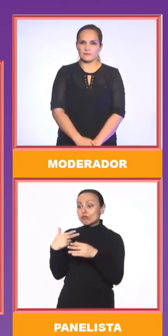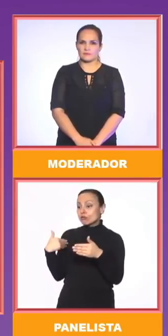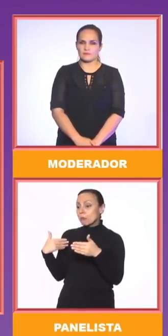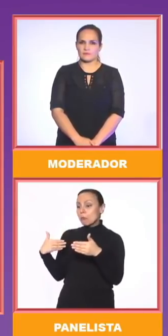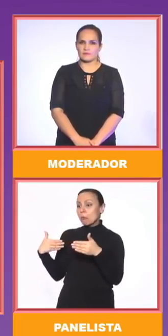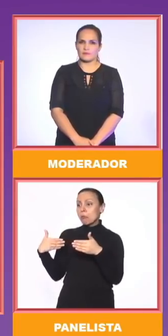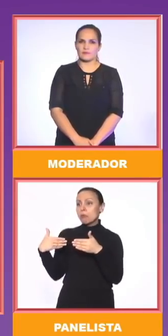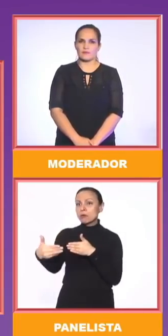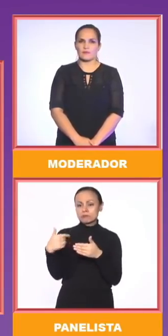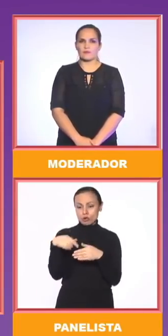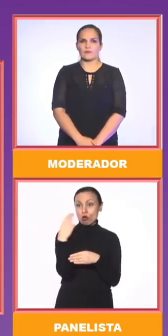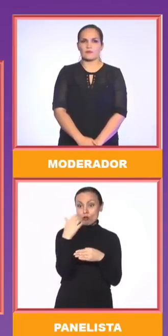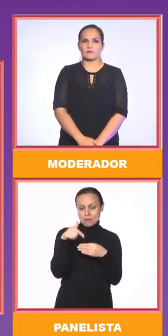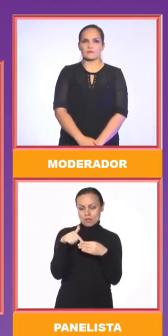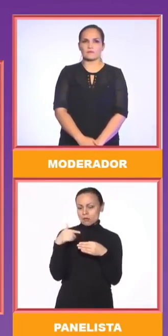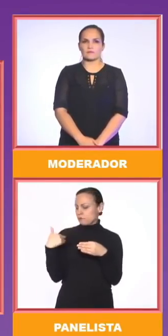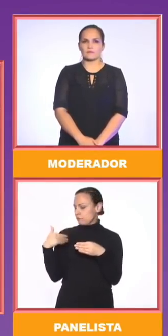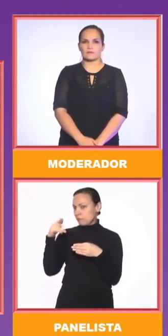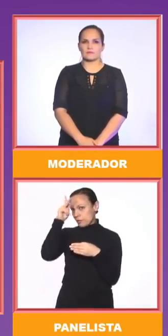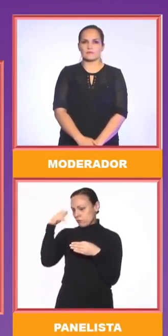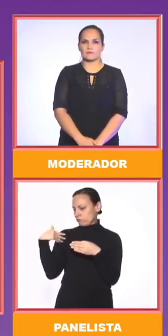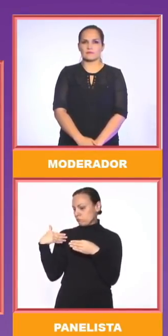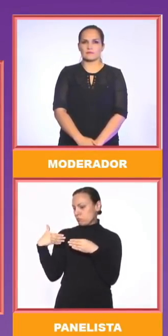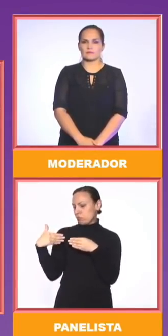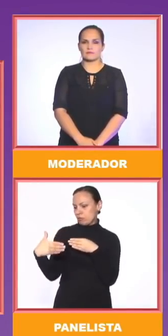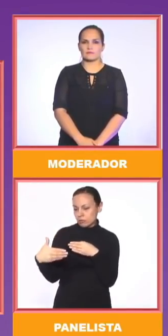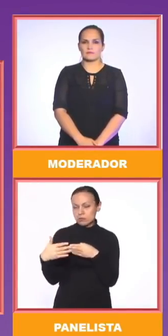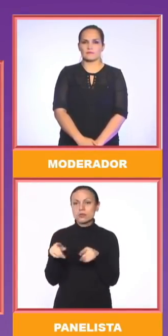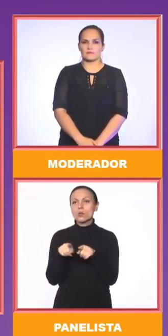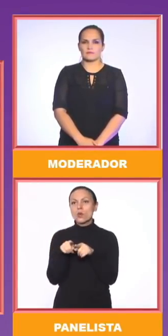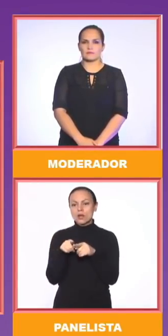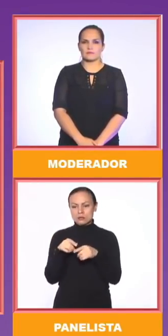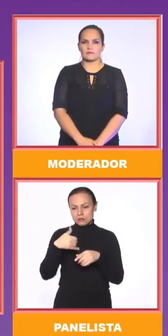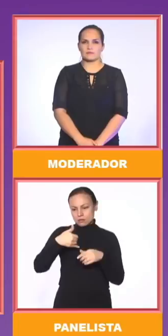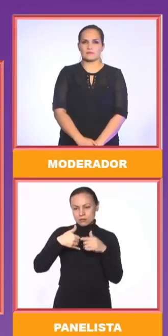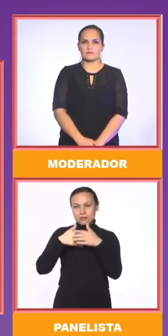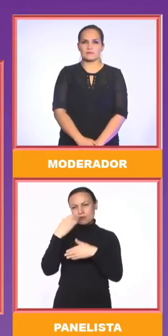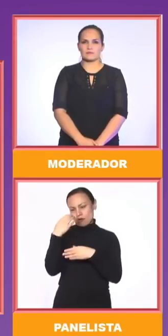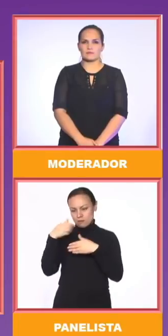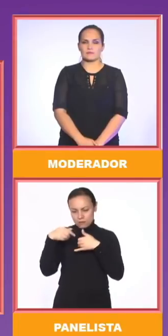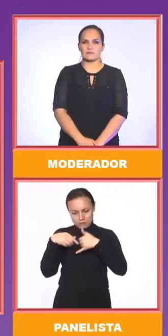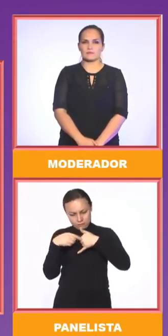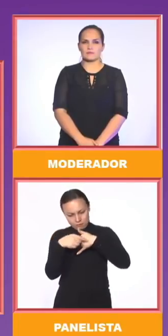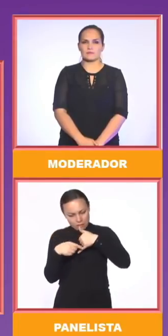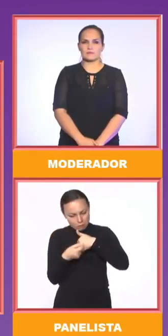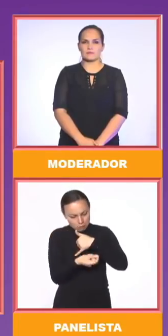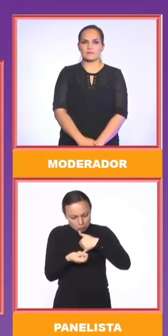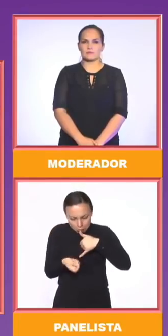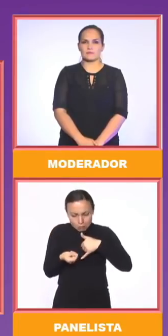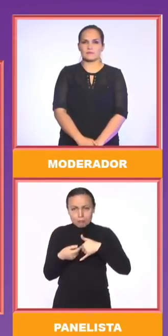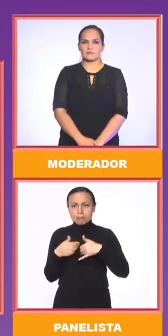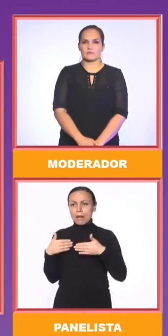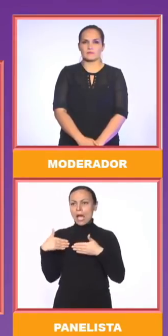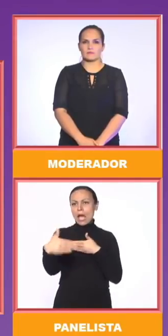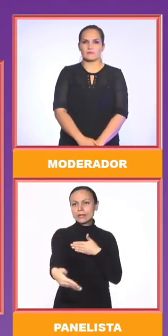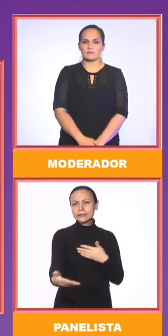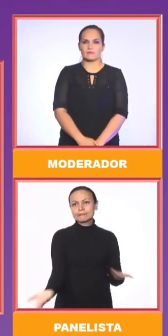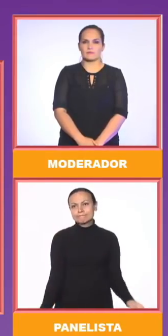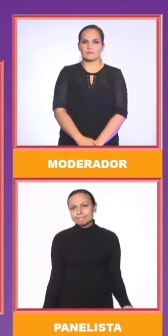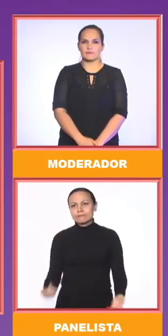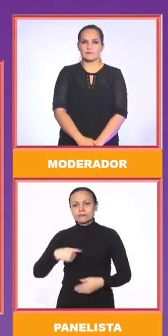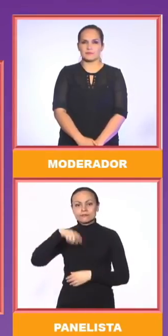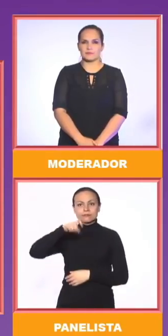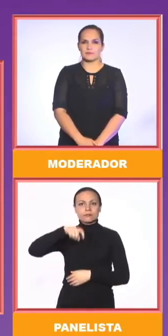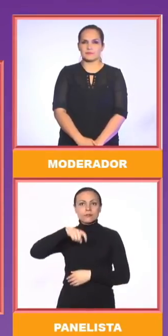PISA muy seguramente. Los vecinos están haciendo mejor el trabajo. Entonces necesitamos políticas